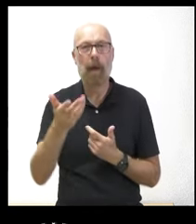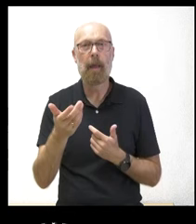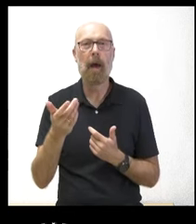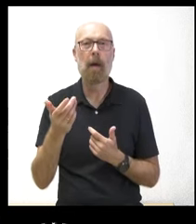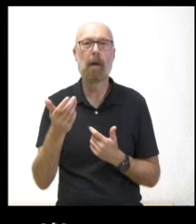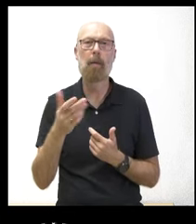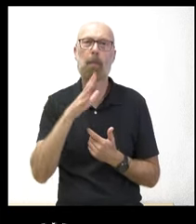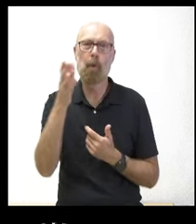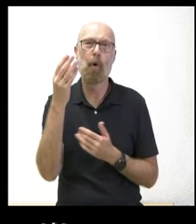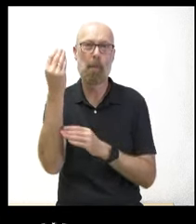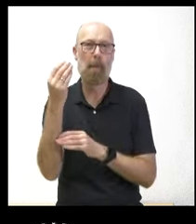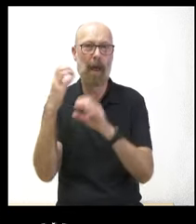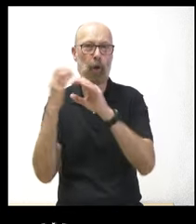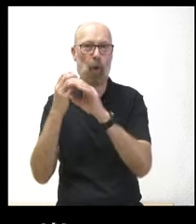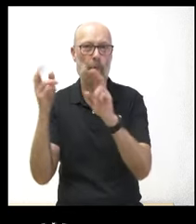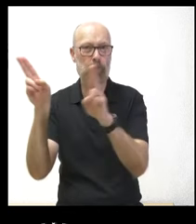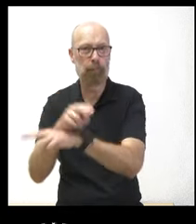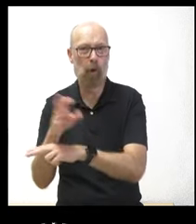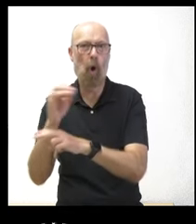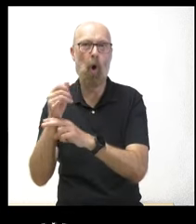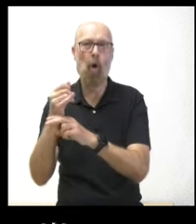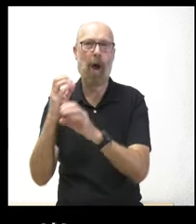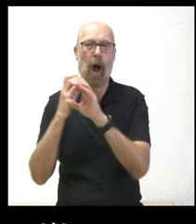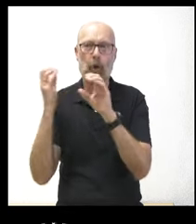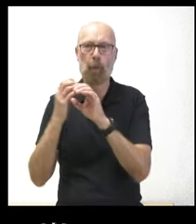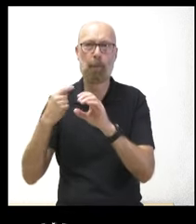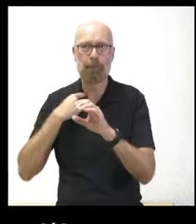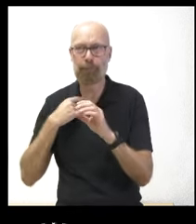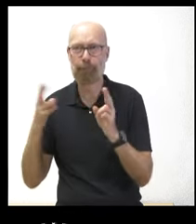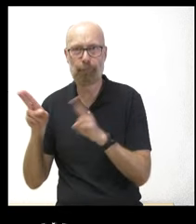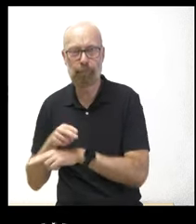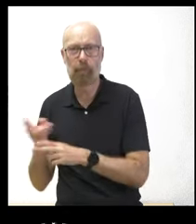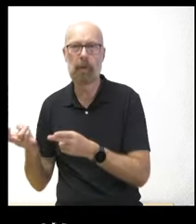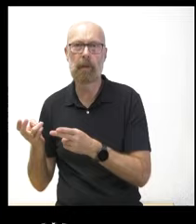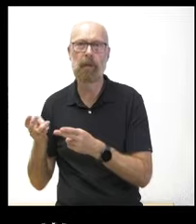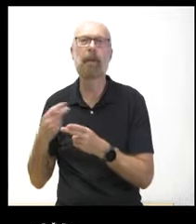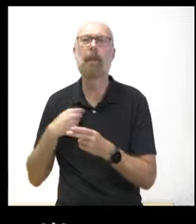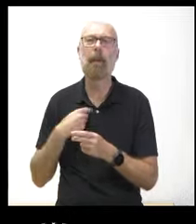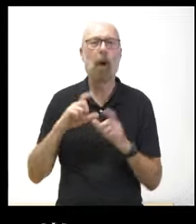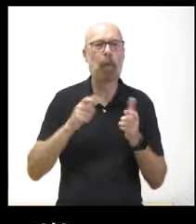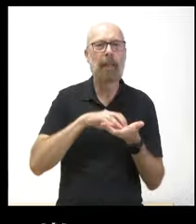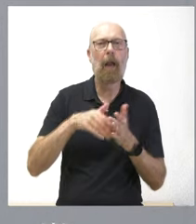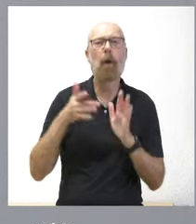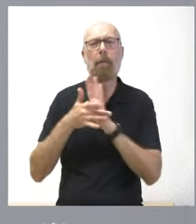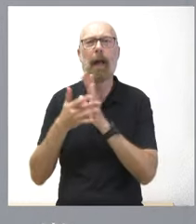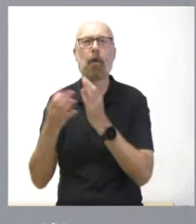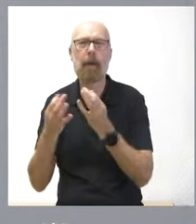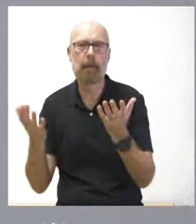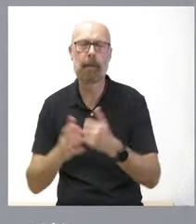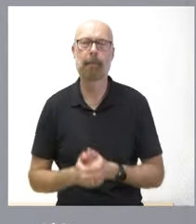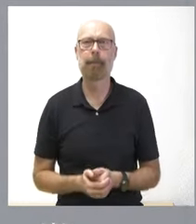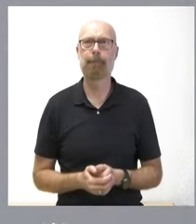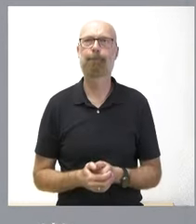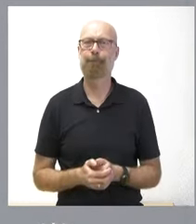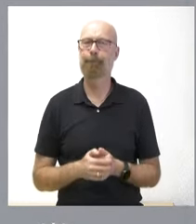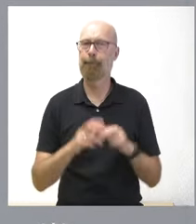puedan suprimir su parada o se puedan quedar sin línea. No sé qué mensaje le da la Junta ante esta posible situación que se pueda dar. Gracias. Pues las dos cuestiones que